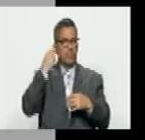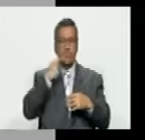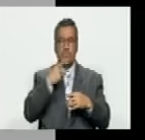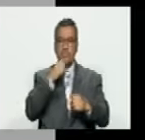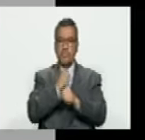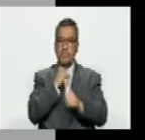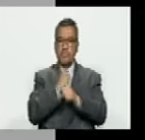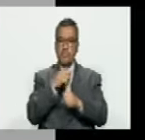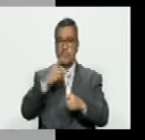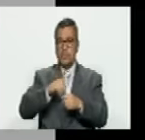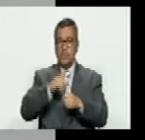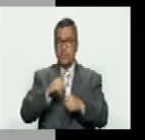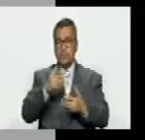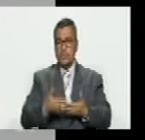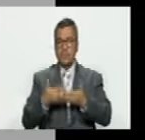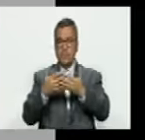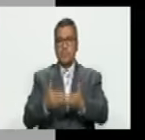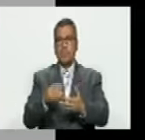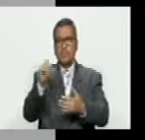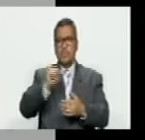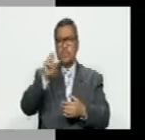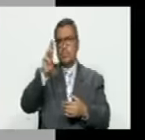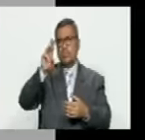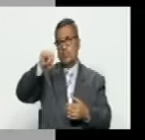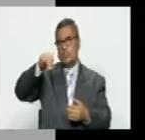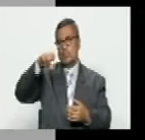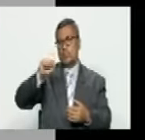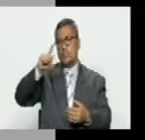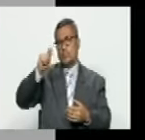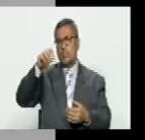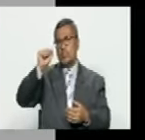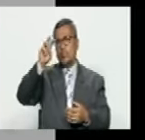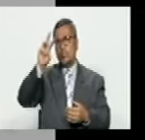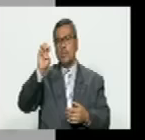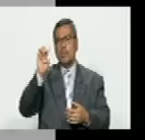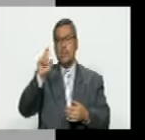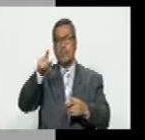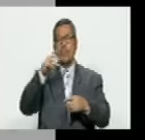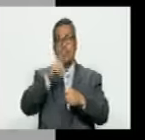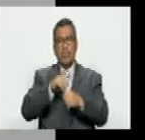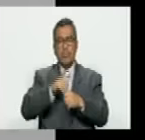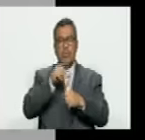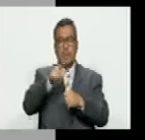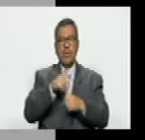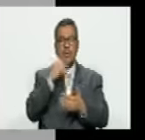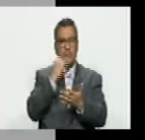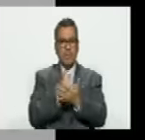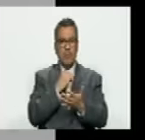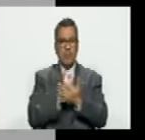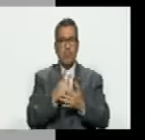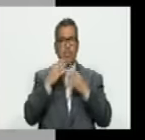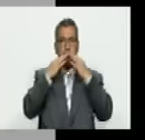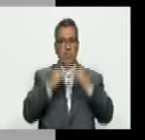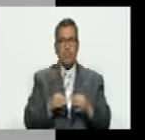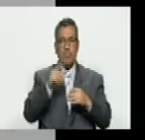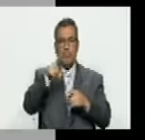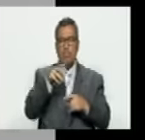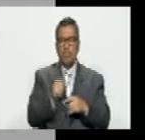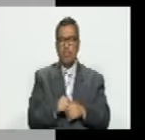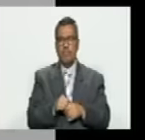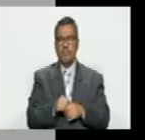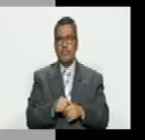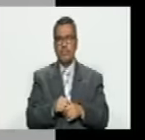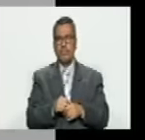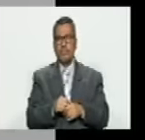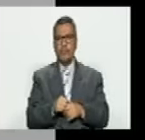trabajando con datos que le ofreció súmale entonces súmate en el 2004 le dio a ellos los datos para probar que Chávez perdió el referéndum revocatorio